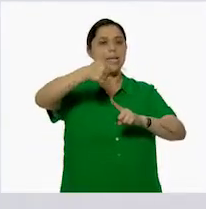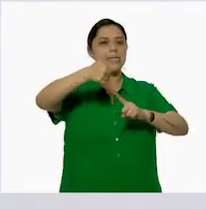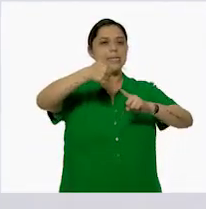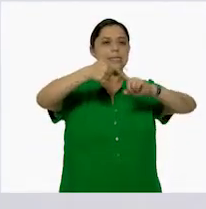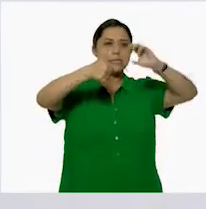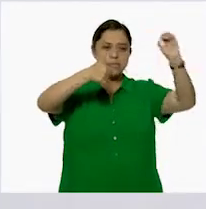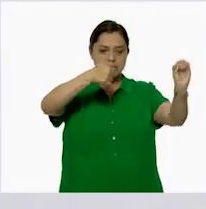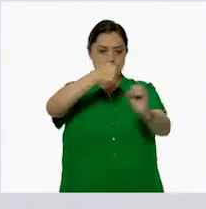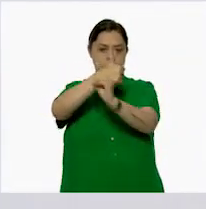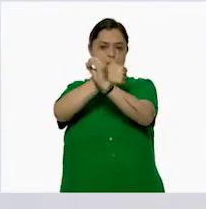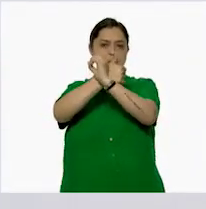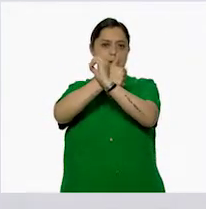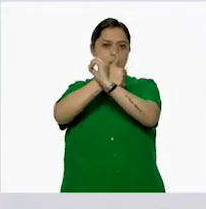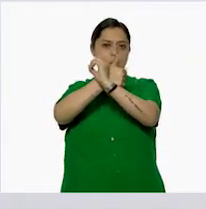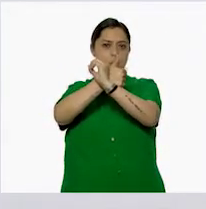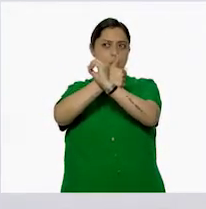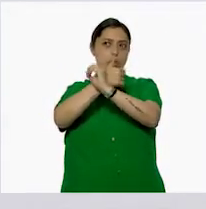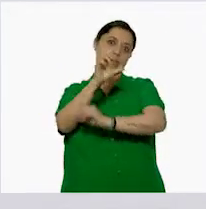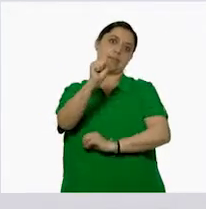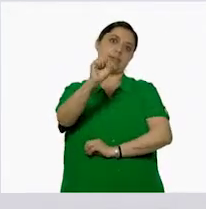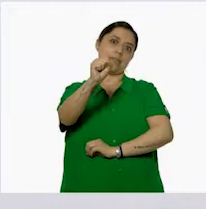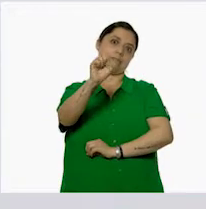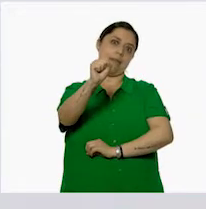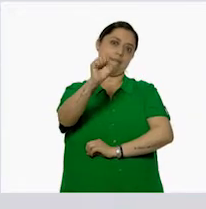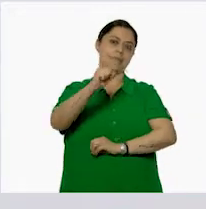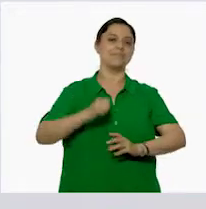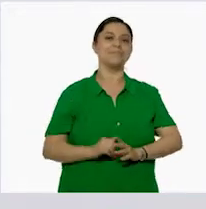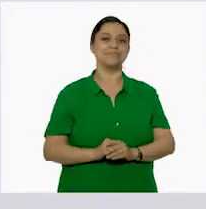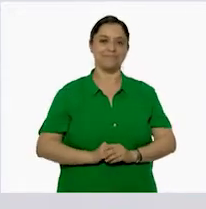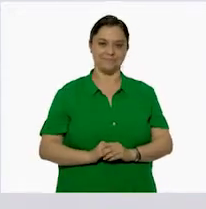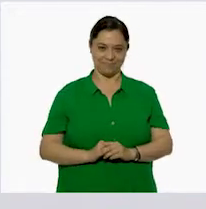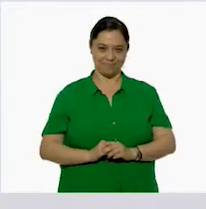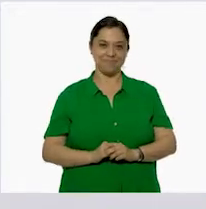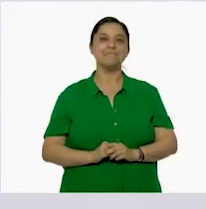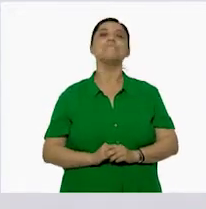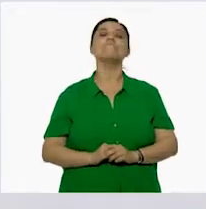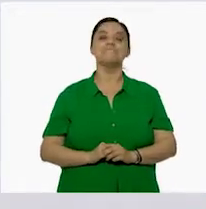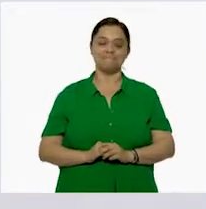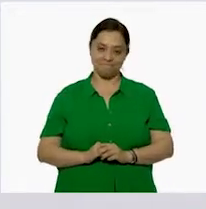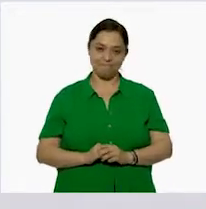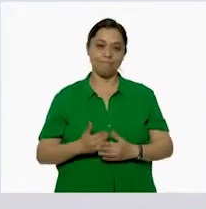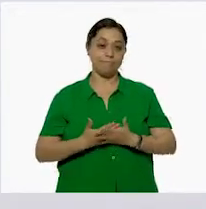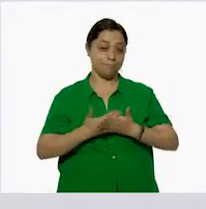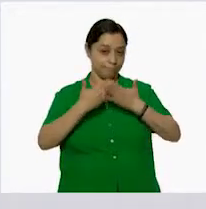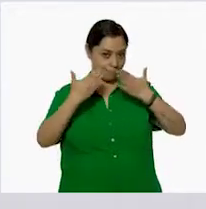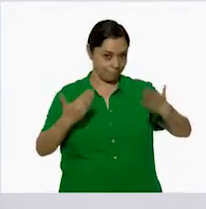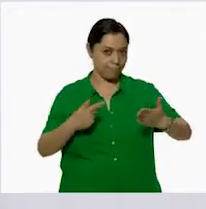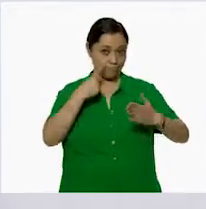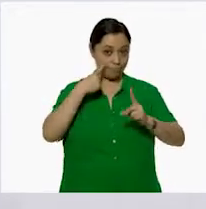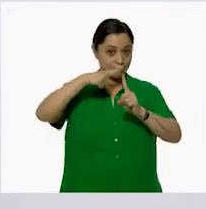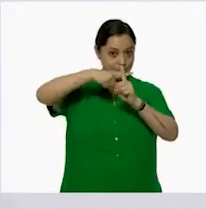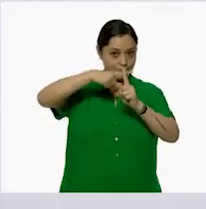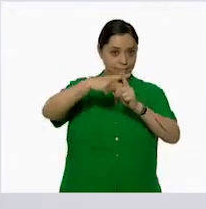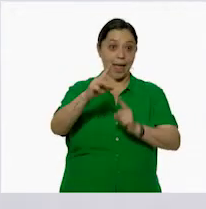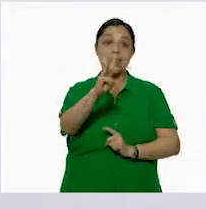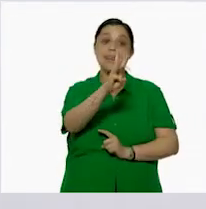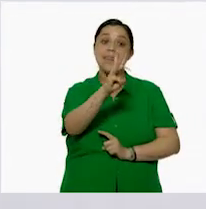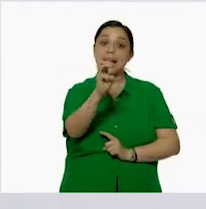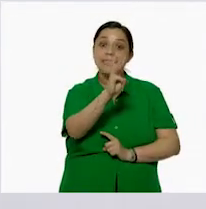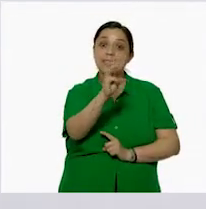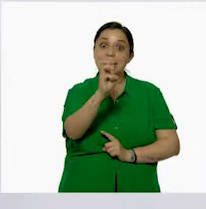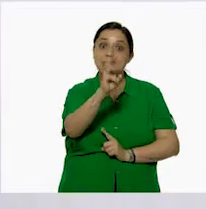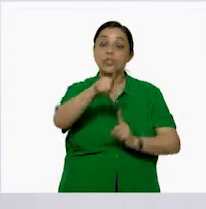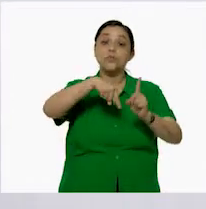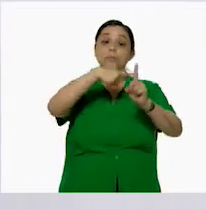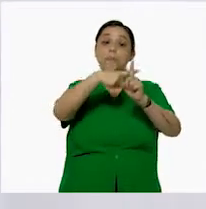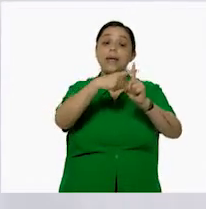Agrego el 0 del 30 y son 60. Ahora vamos a sumar 300 más 60.